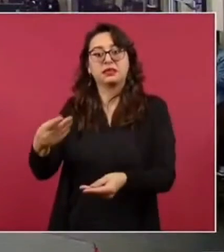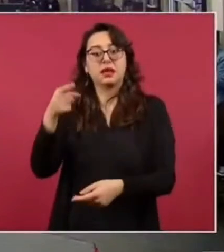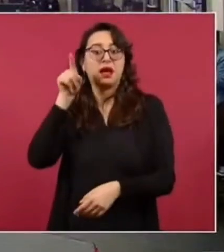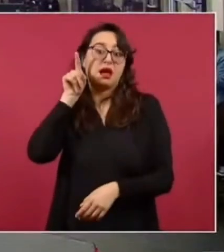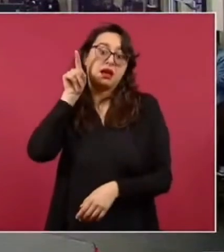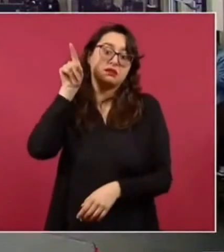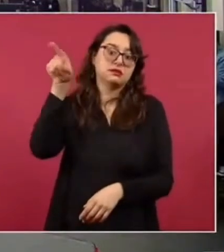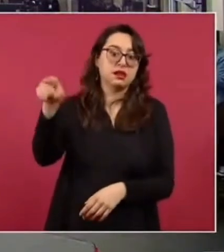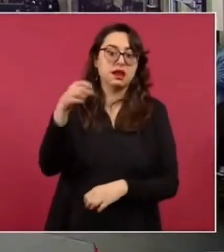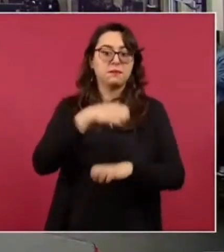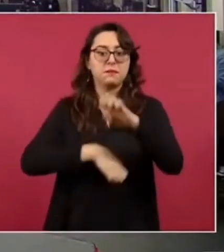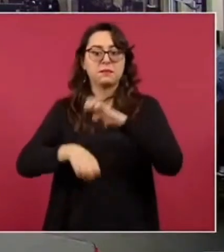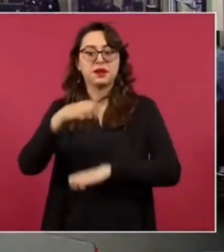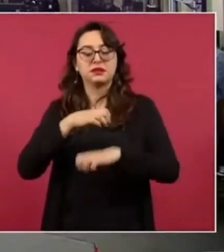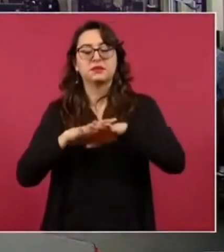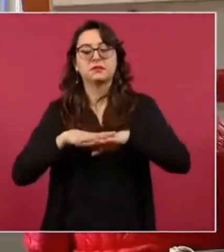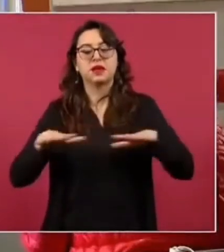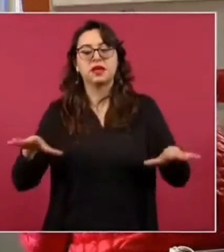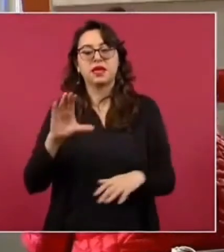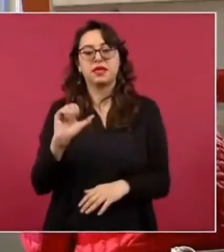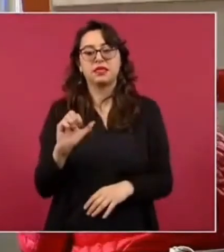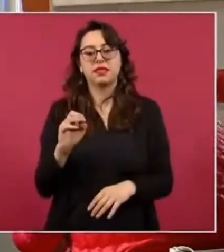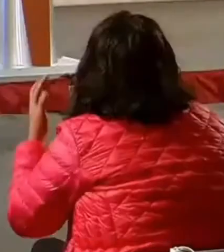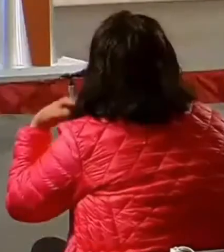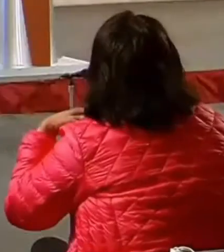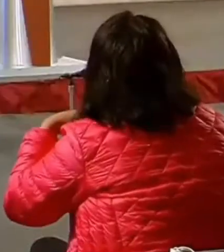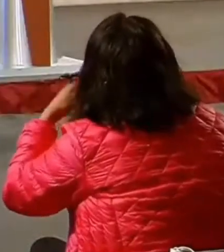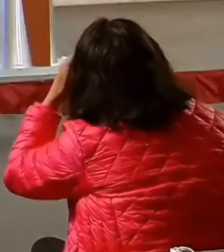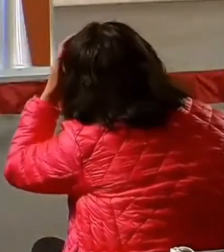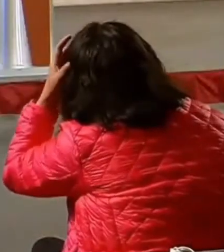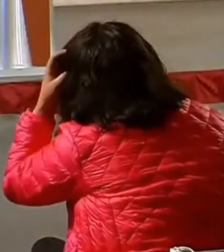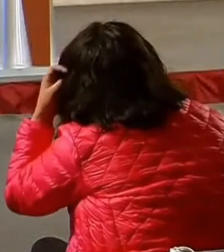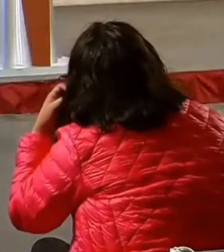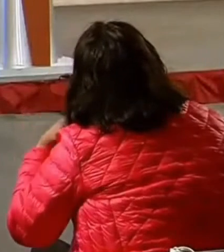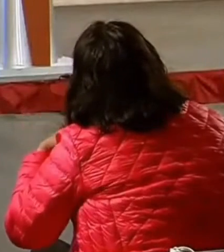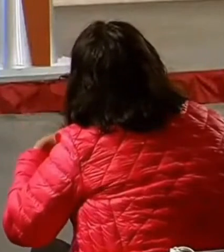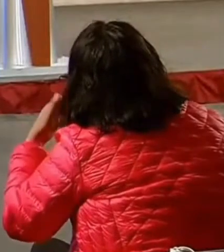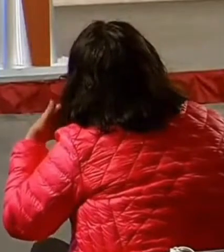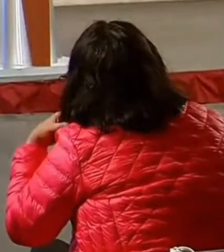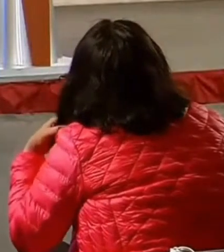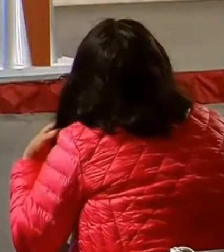ellos la postura de nosotros es que esta empresa